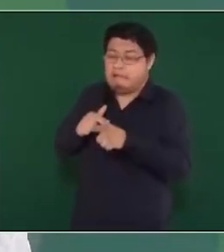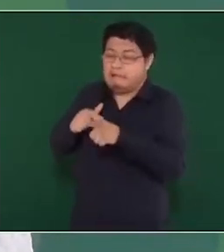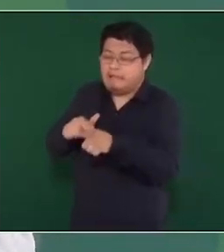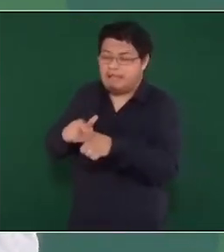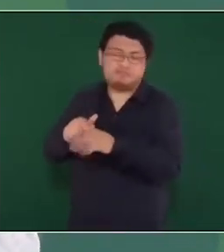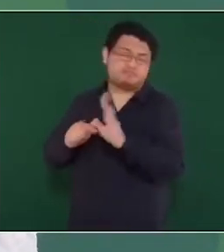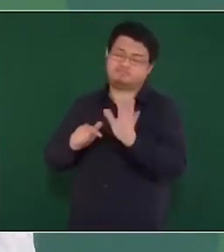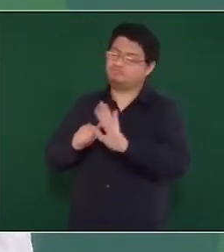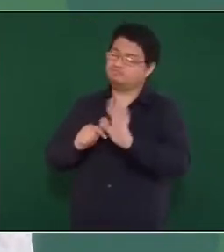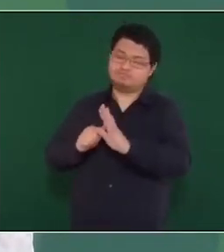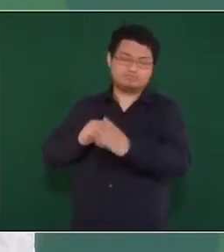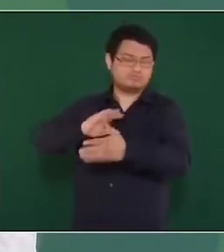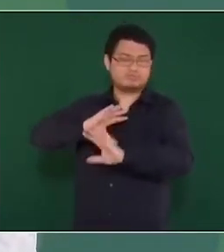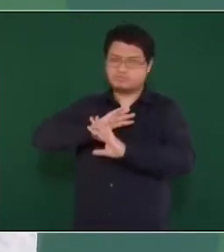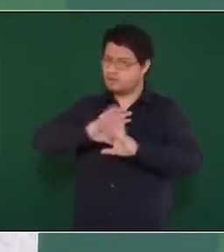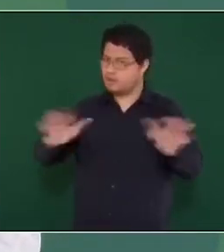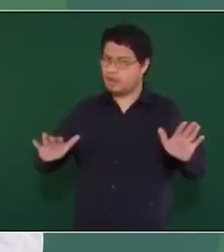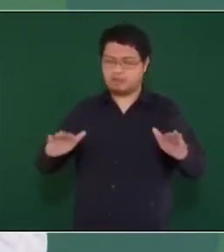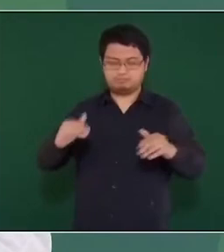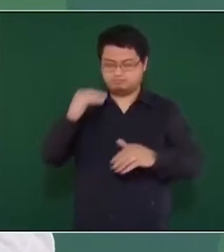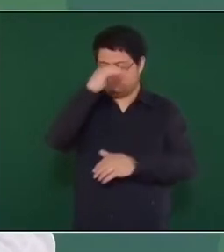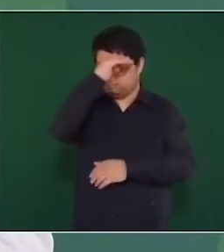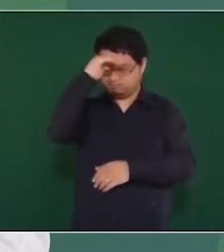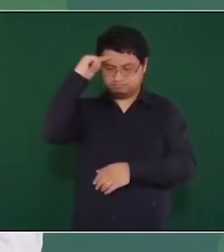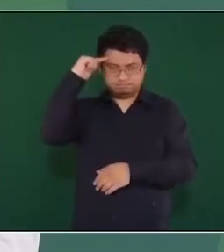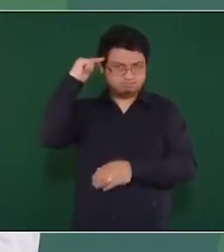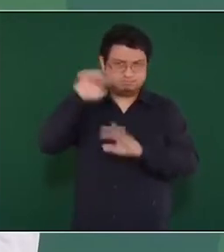se acabó lo del fraude.